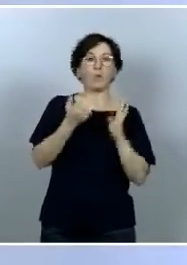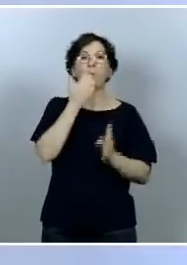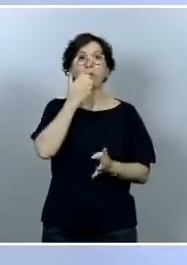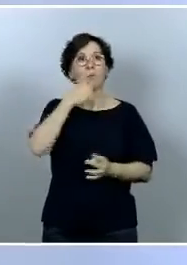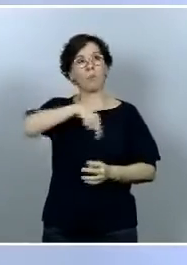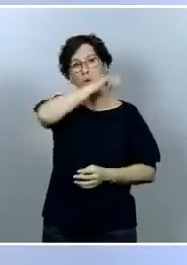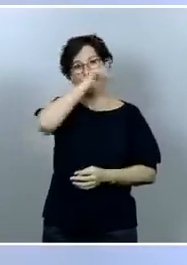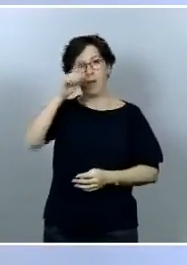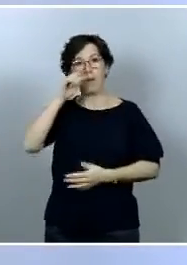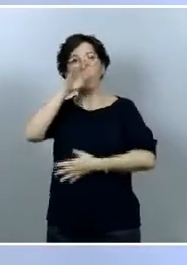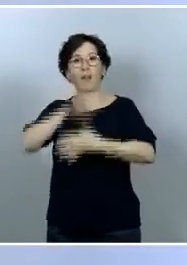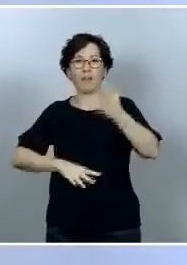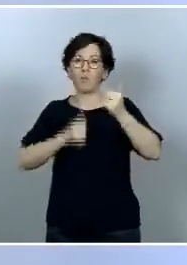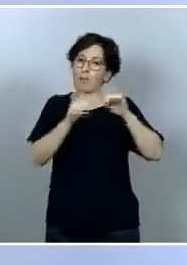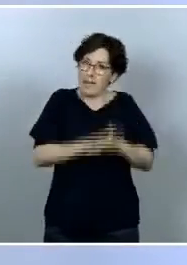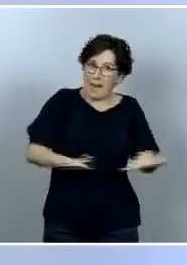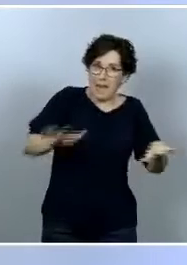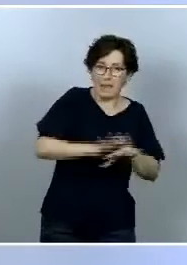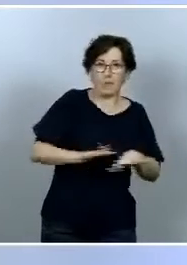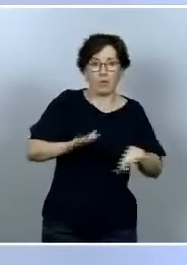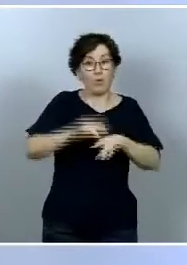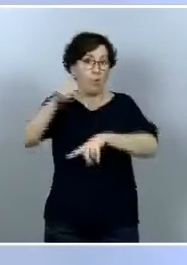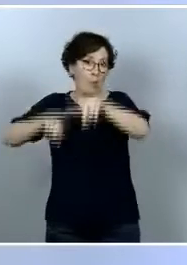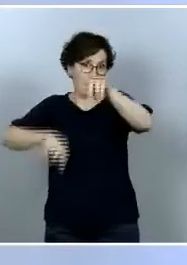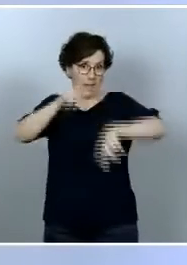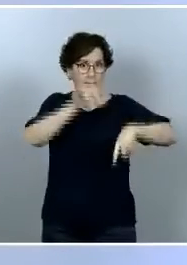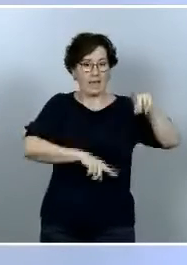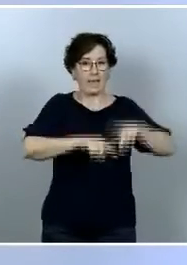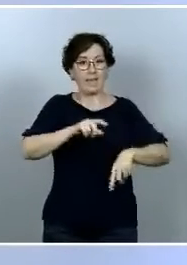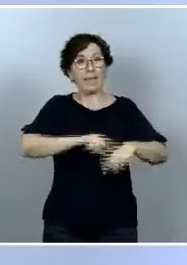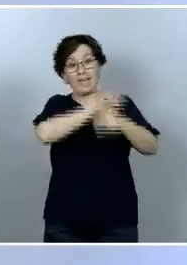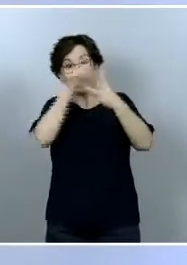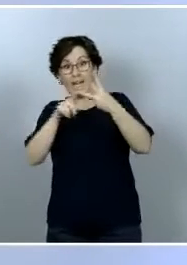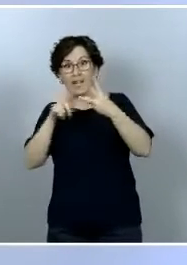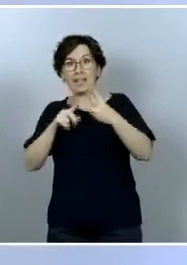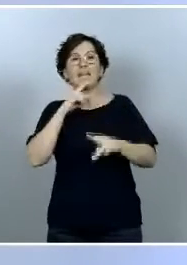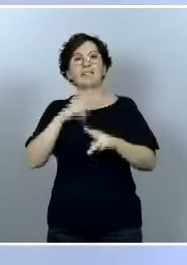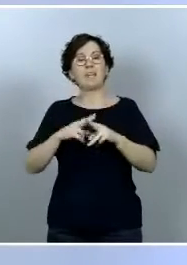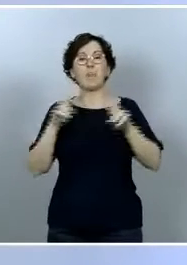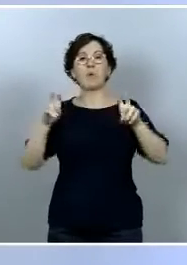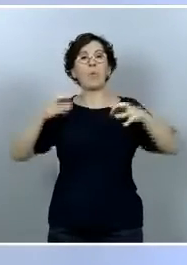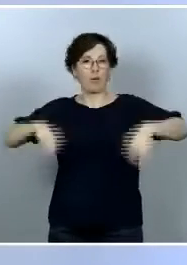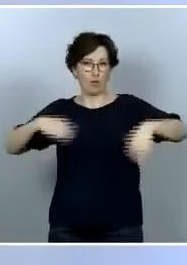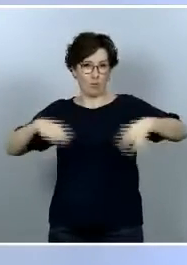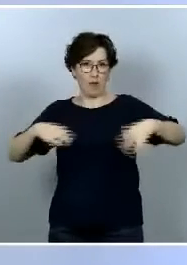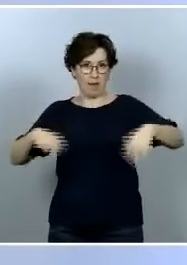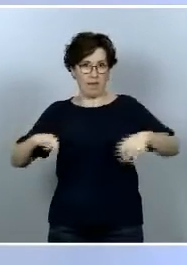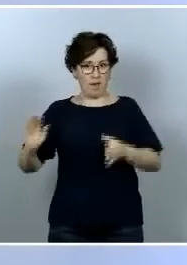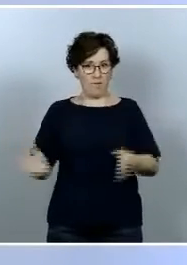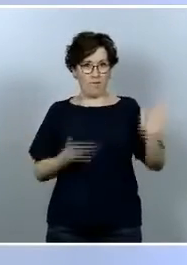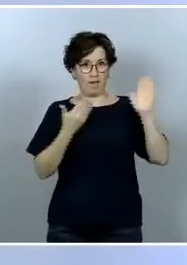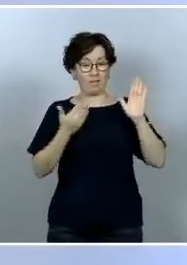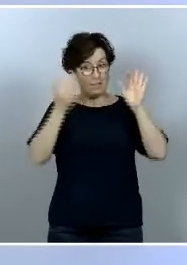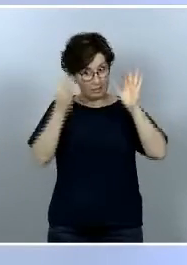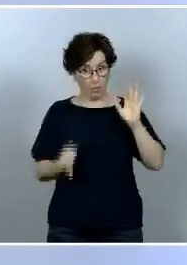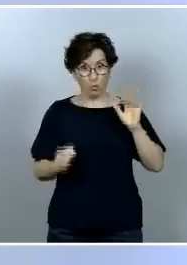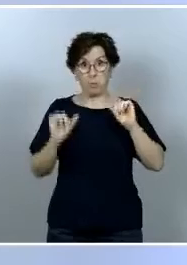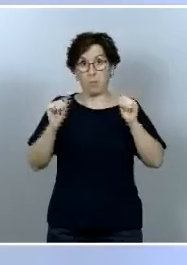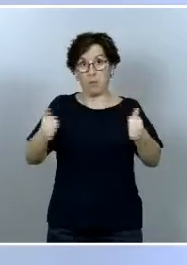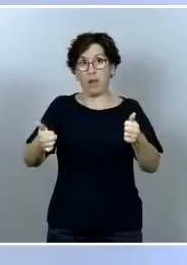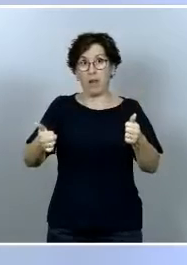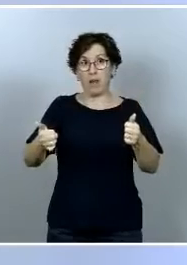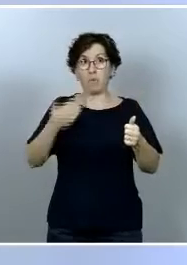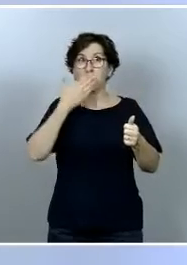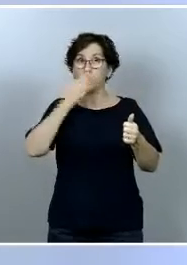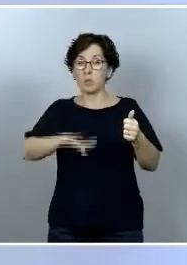va a un ritmo un poco más lento y la tercera etapa será la de la nueva normalidad que con seguridad empezará estimamos